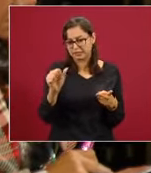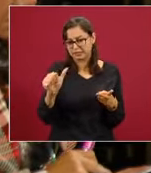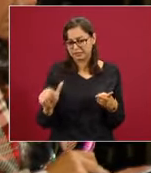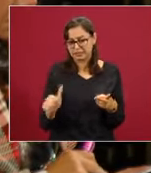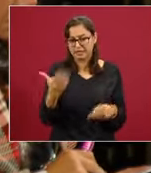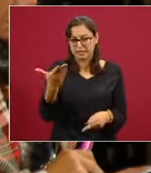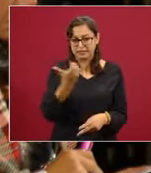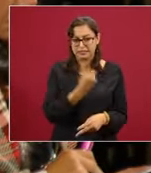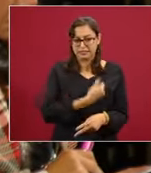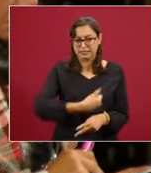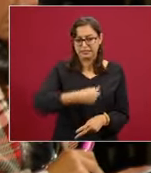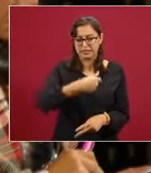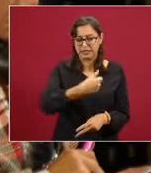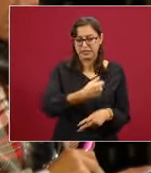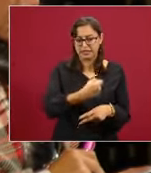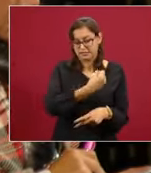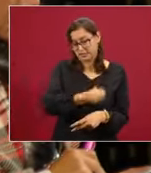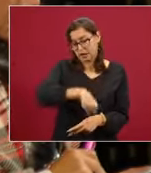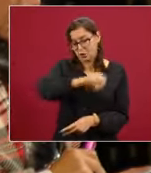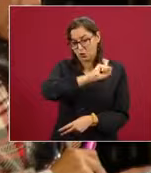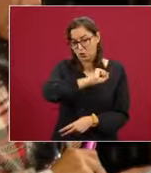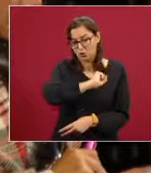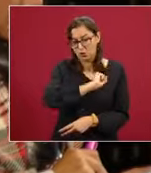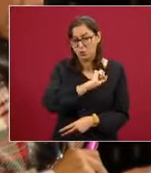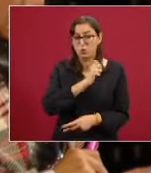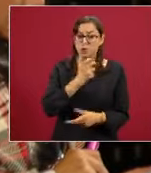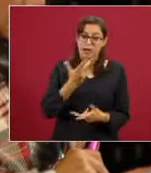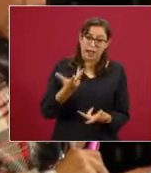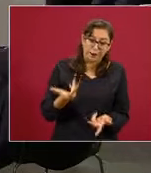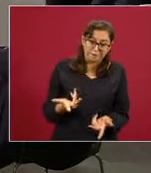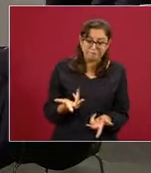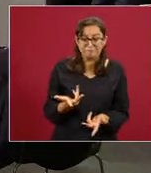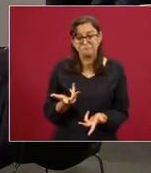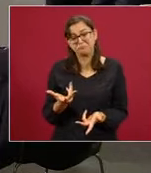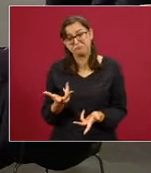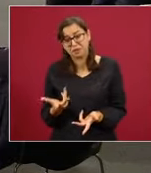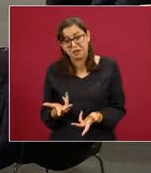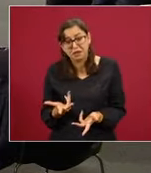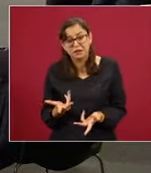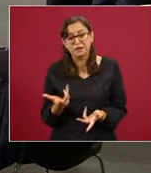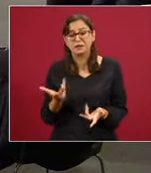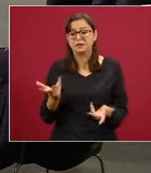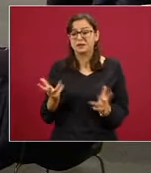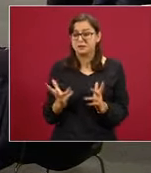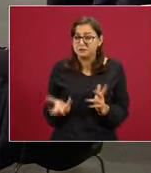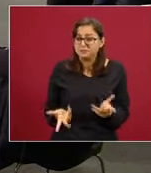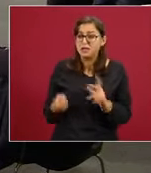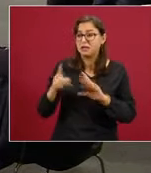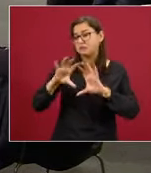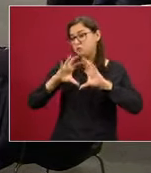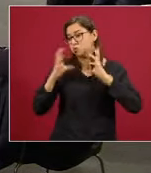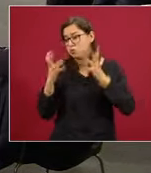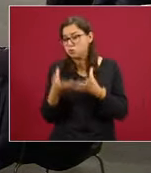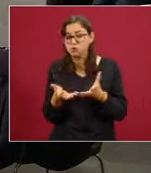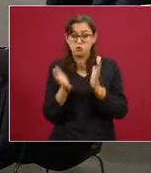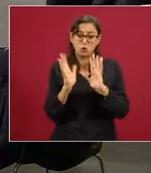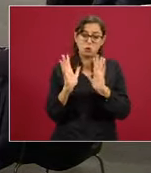esta semana llegamos ya en el mundo a un millón de